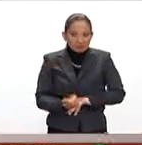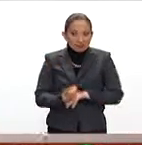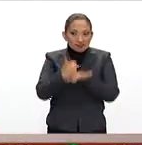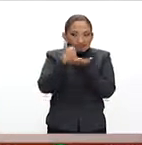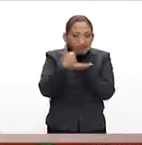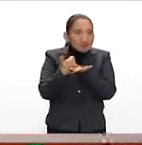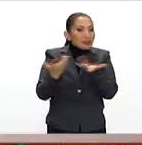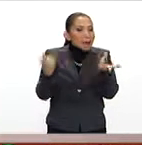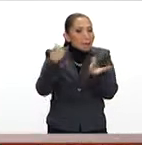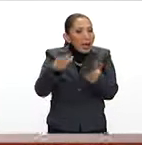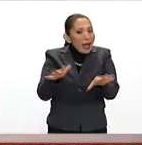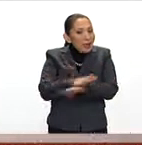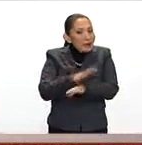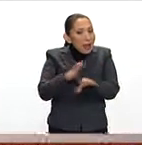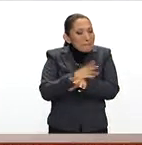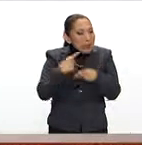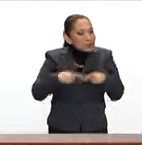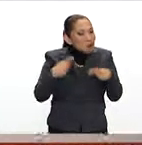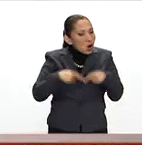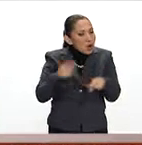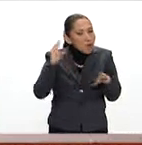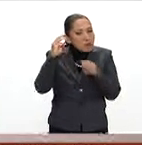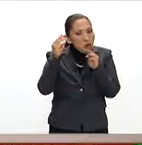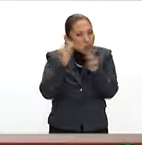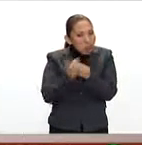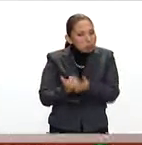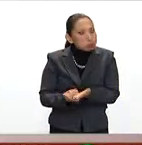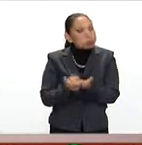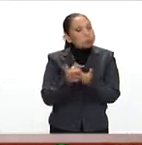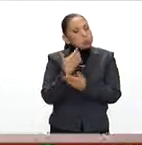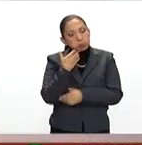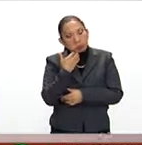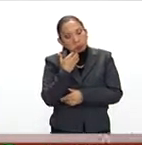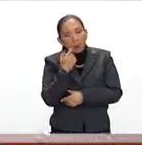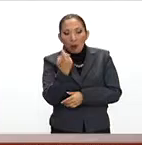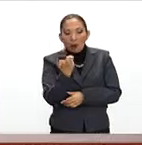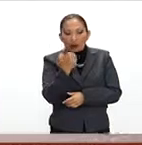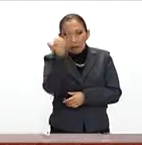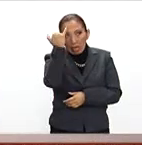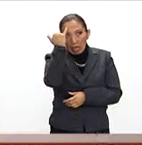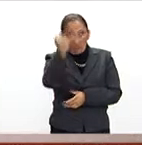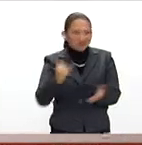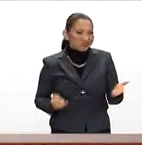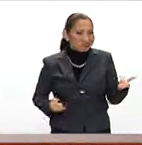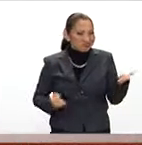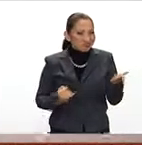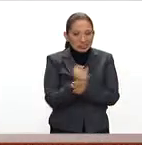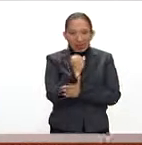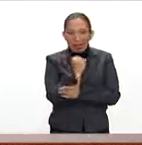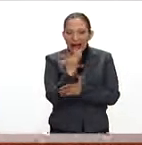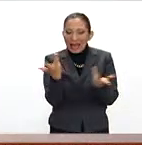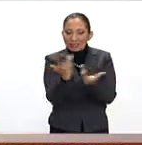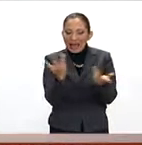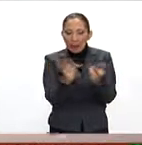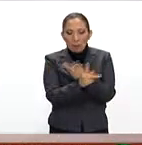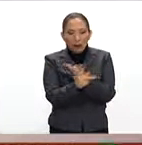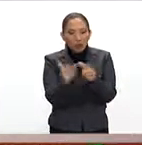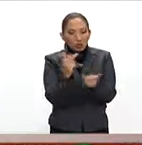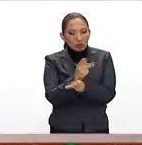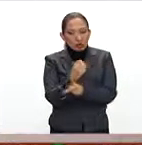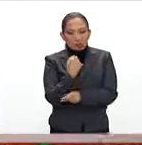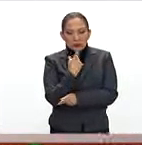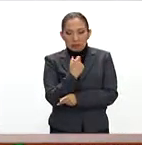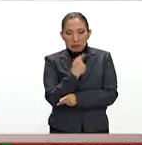nopal en comunidades rurales y lo certificábamos para poder venderlo al extranjero, específicamente a Japón